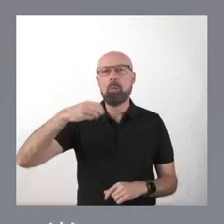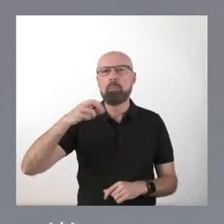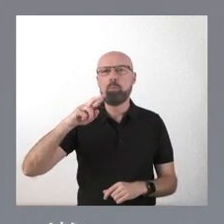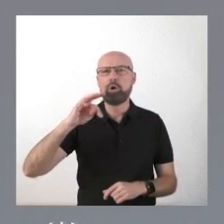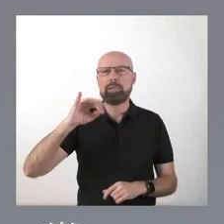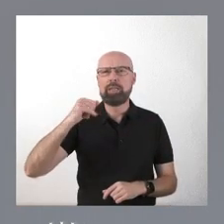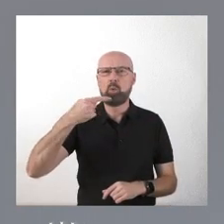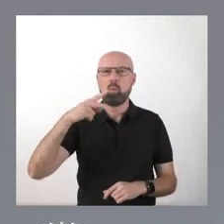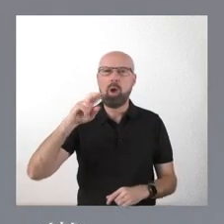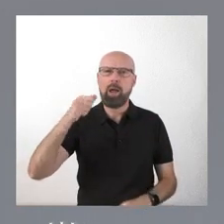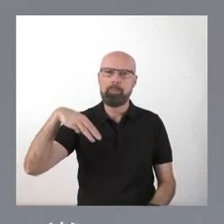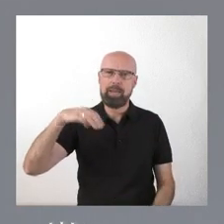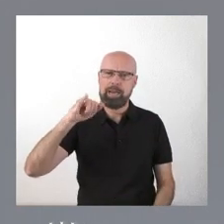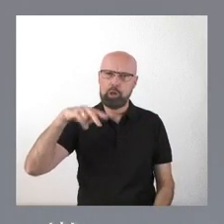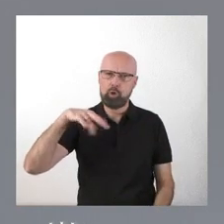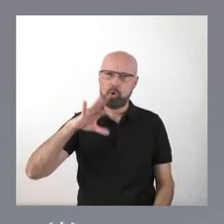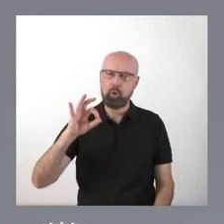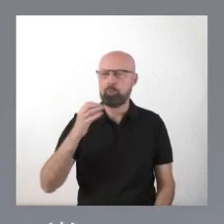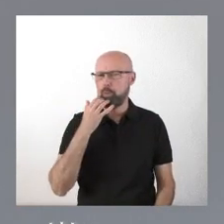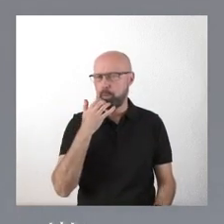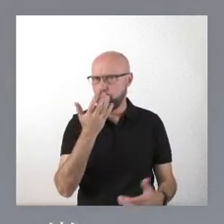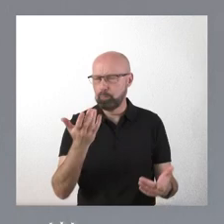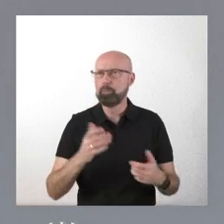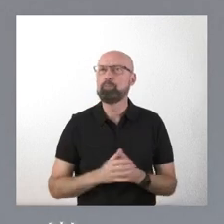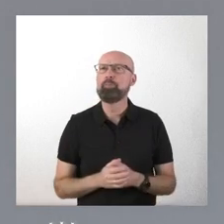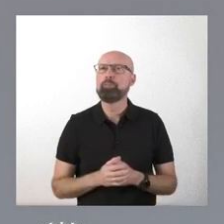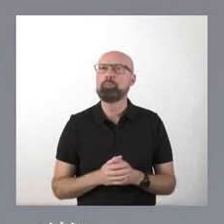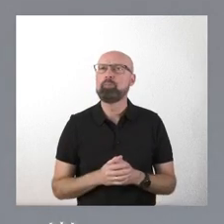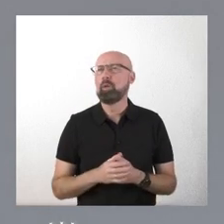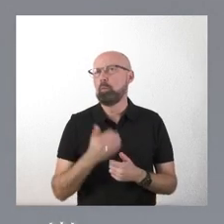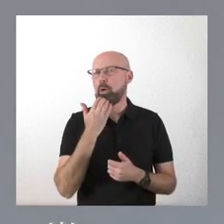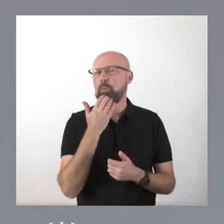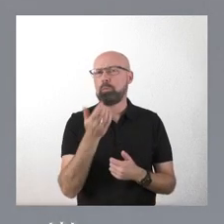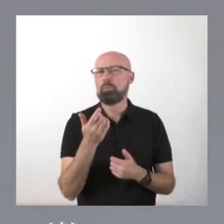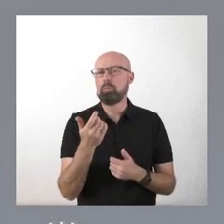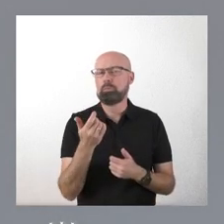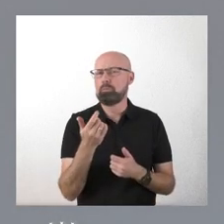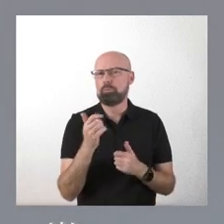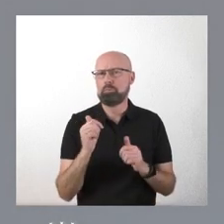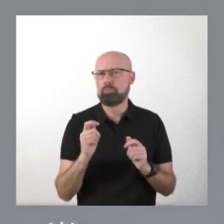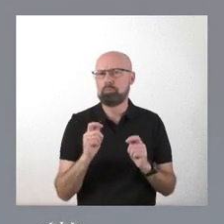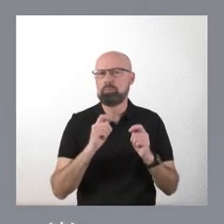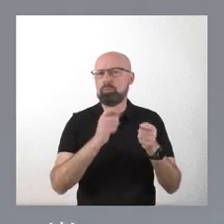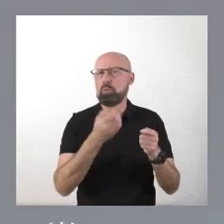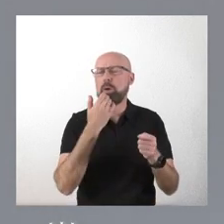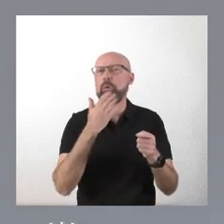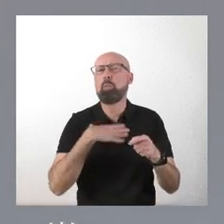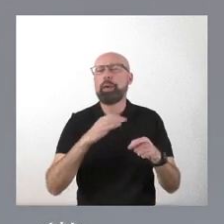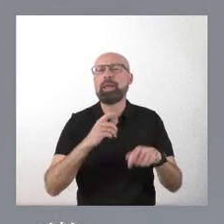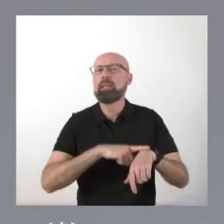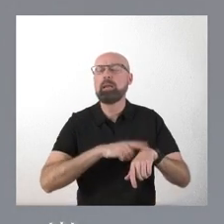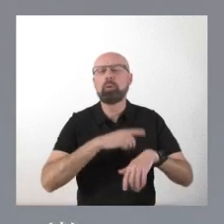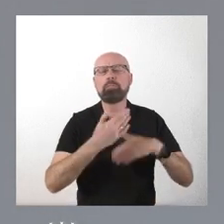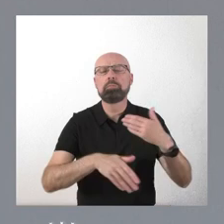y al cabo de poco tiempo, le surge delante una